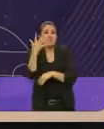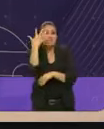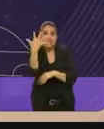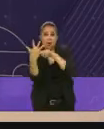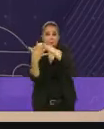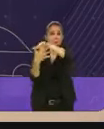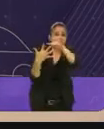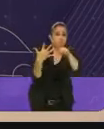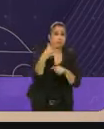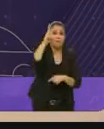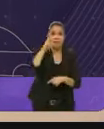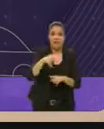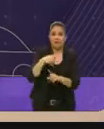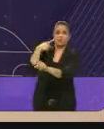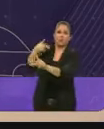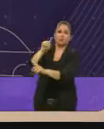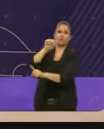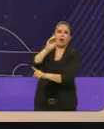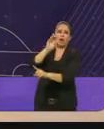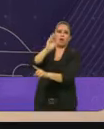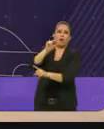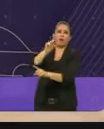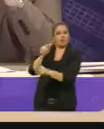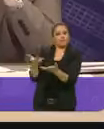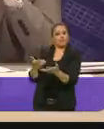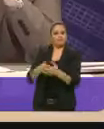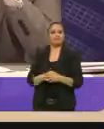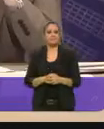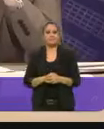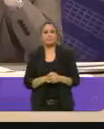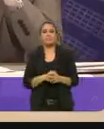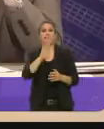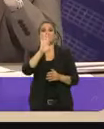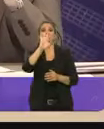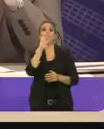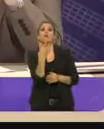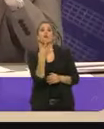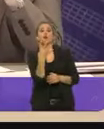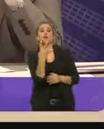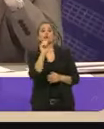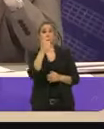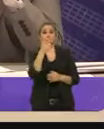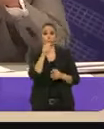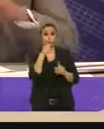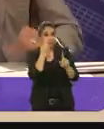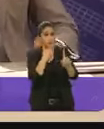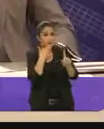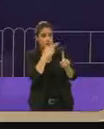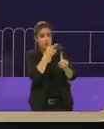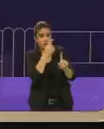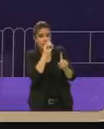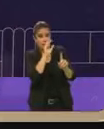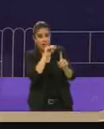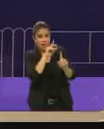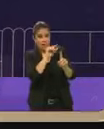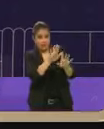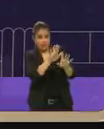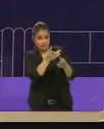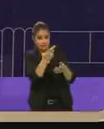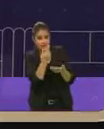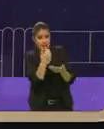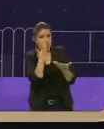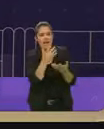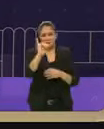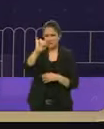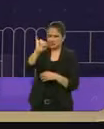verdaderas de Taboada. Gracias, candidata. Le quedan 54 segundos al candidato Taboada que usarlos. Primero decirles que